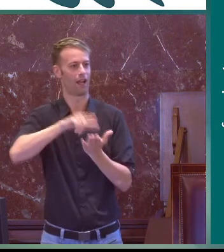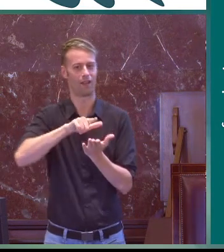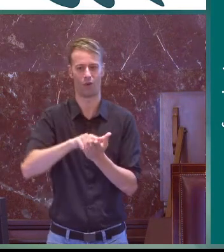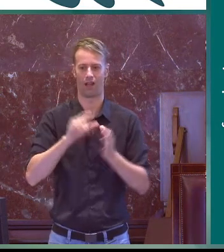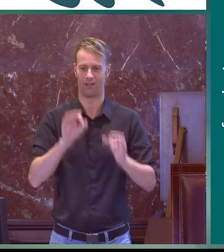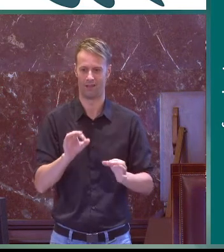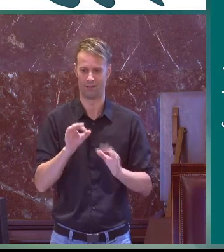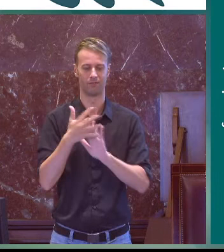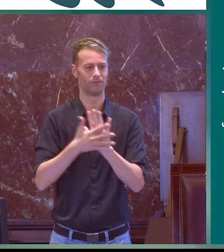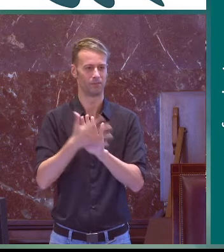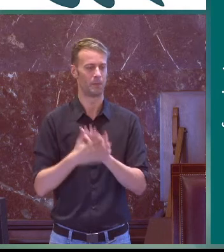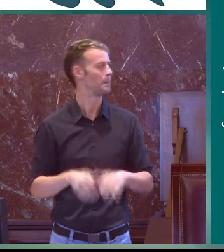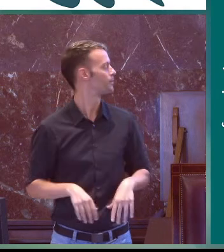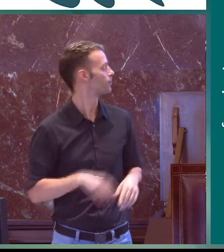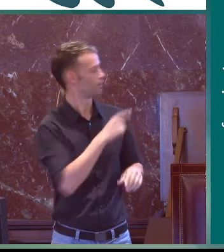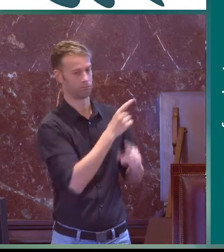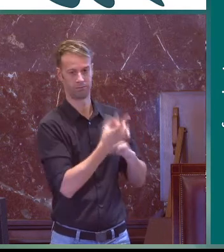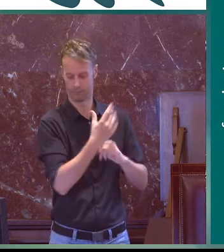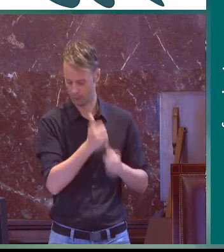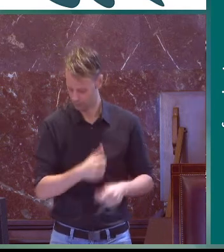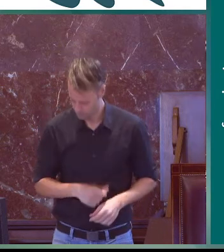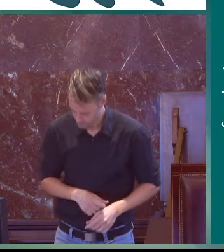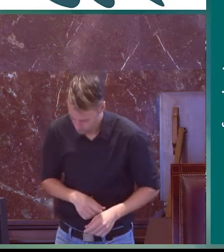usuario de un servicio, sino como usuario de una lengua.